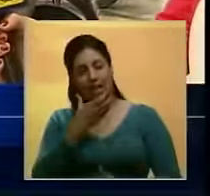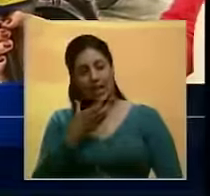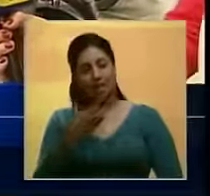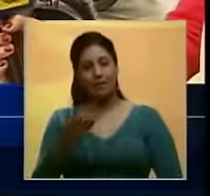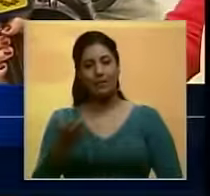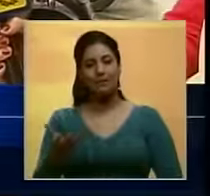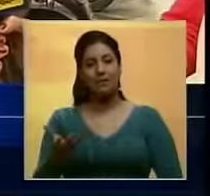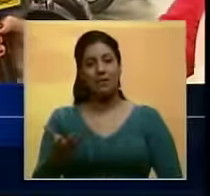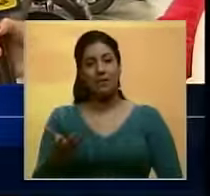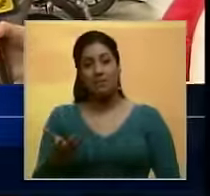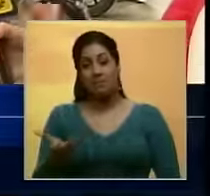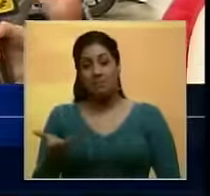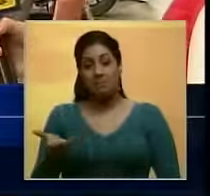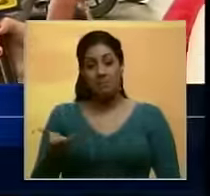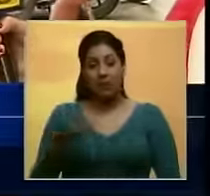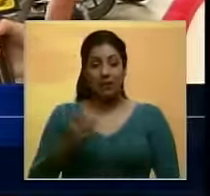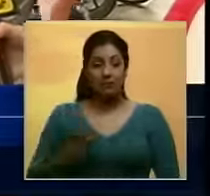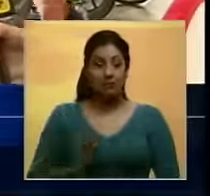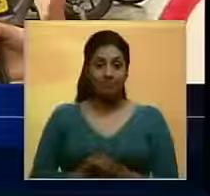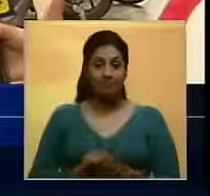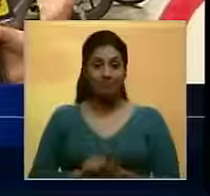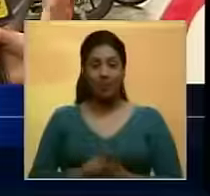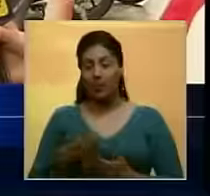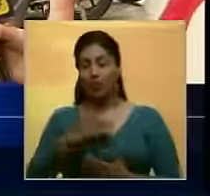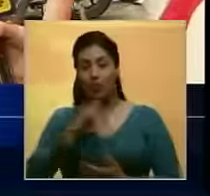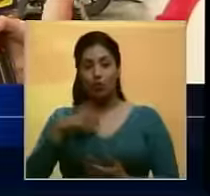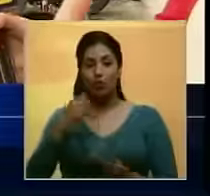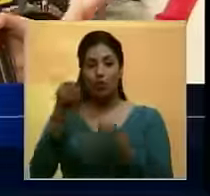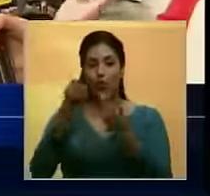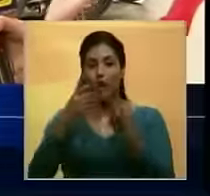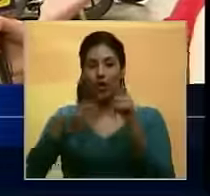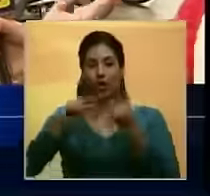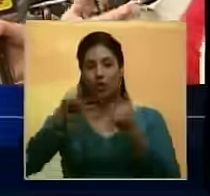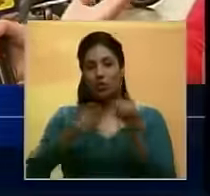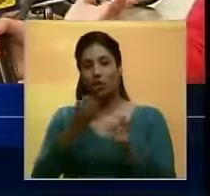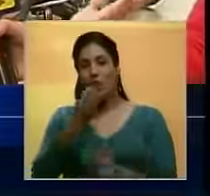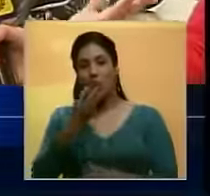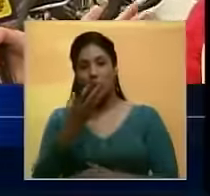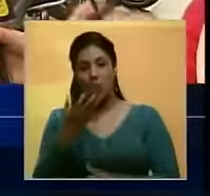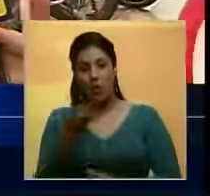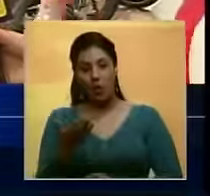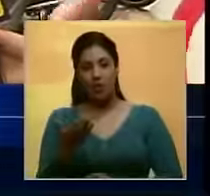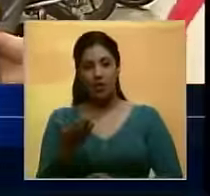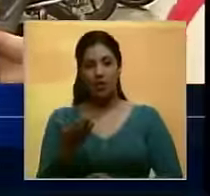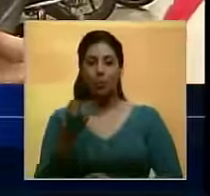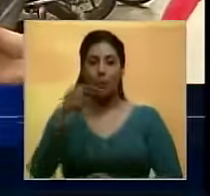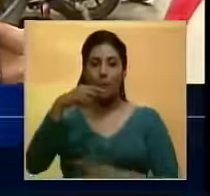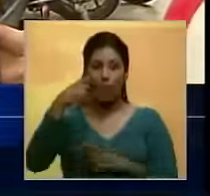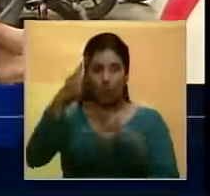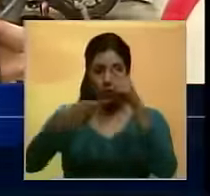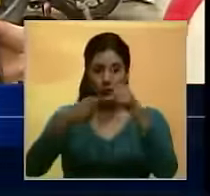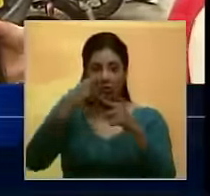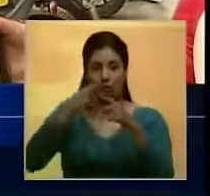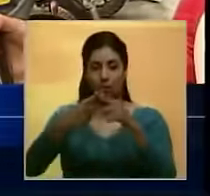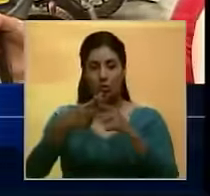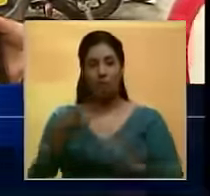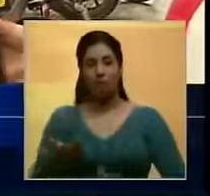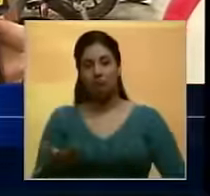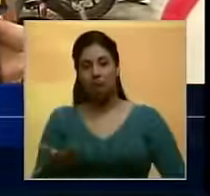que nos traiga muchas cosas buenas para el próximo año,